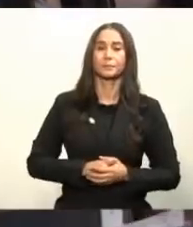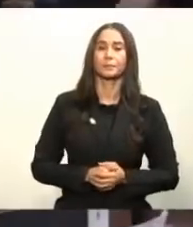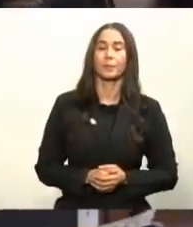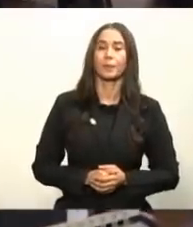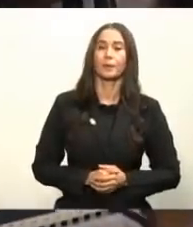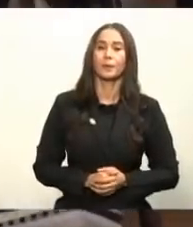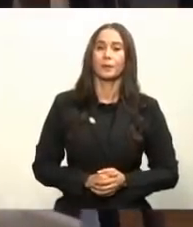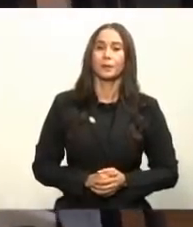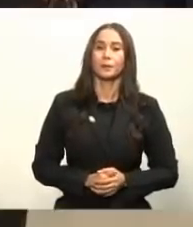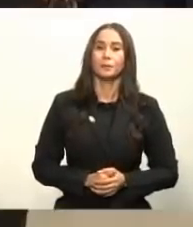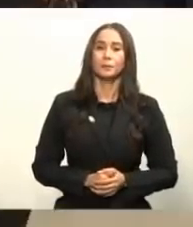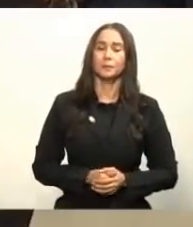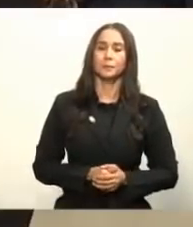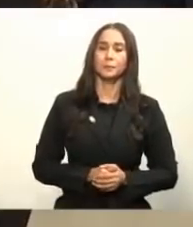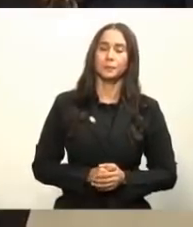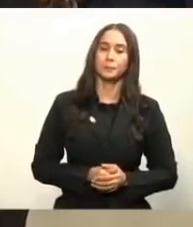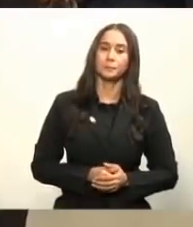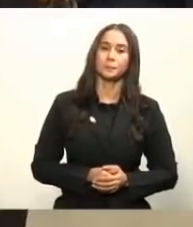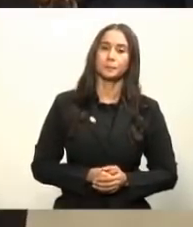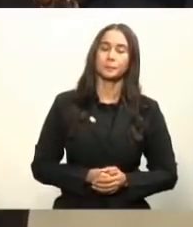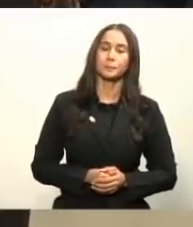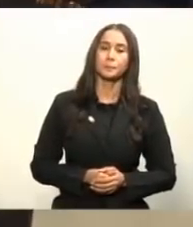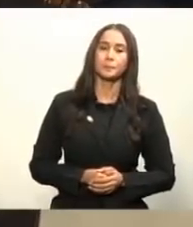sobre el tema de la